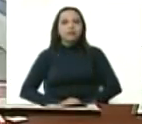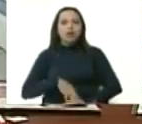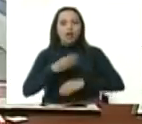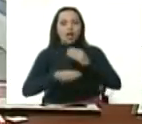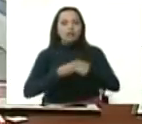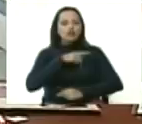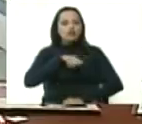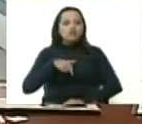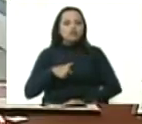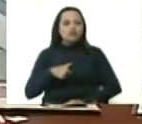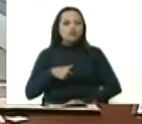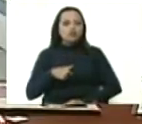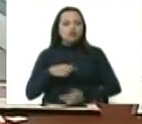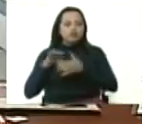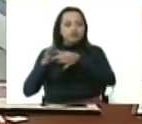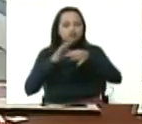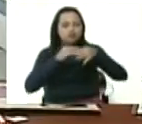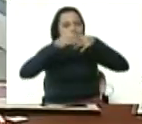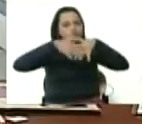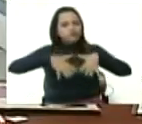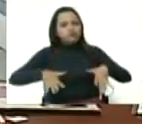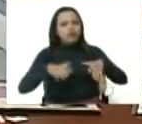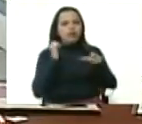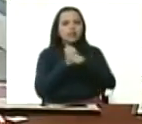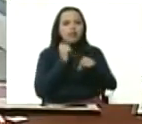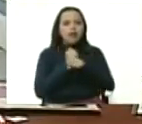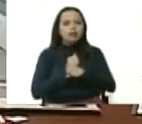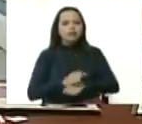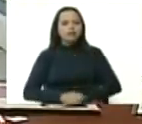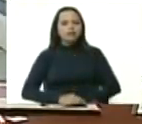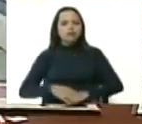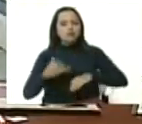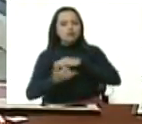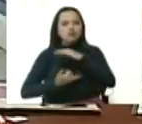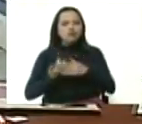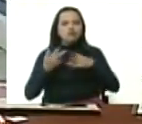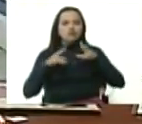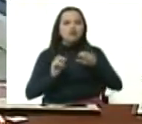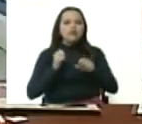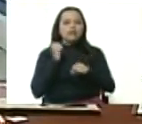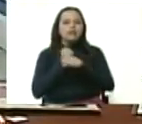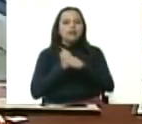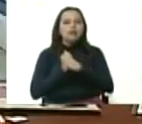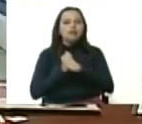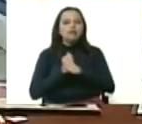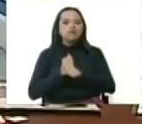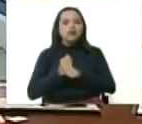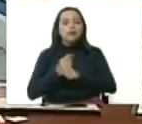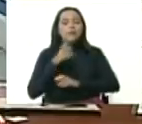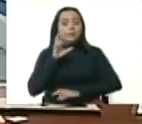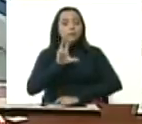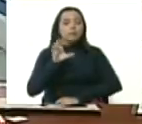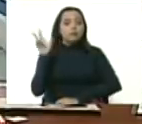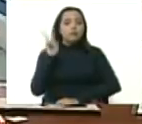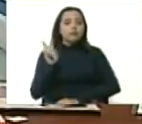un nuevo entramado productivo un nuevo entramado nueva institucionalidad productiva del país por eso fíjense voy a firmar este decreto